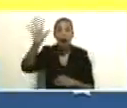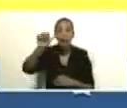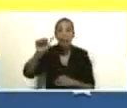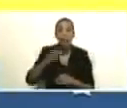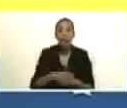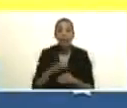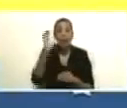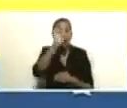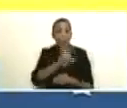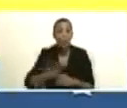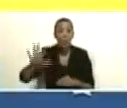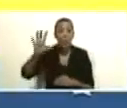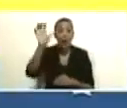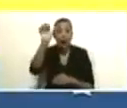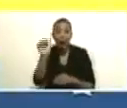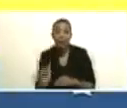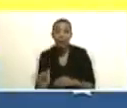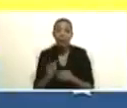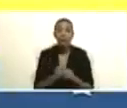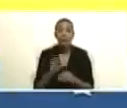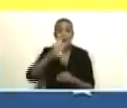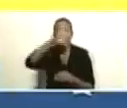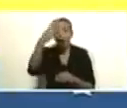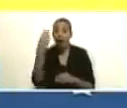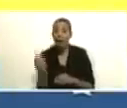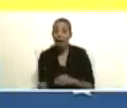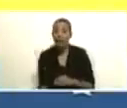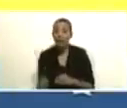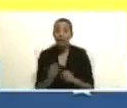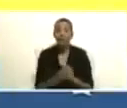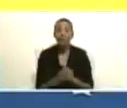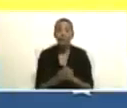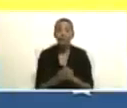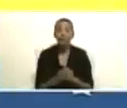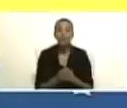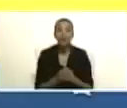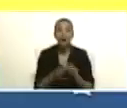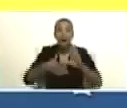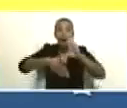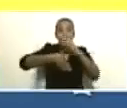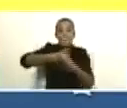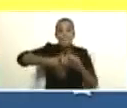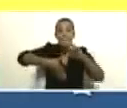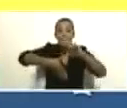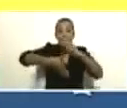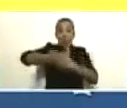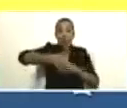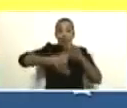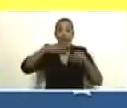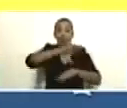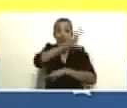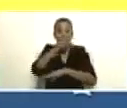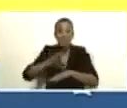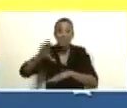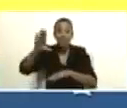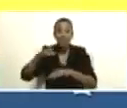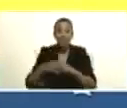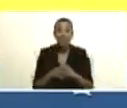Euroasia África América Latina el Caribe